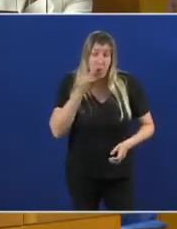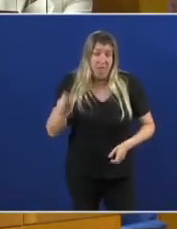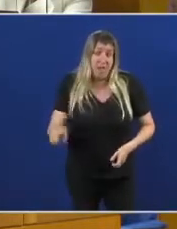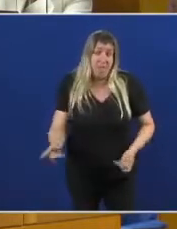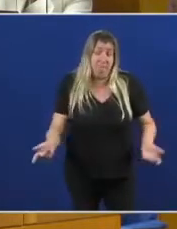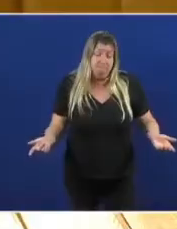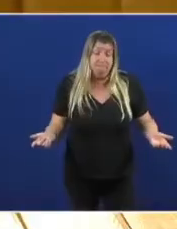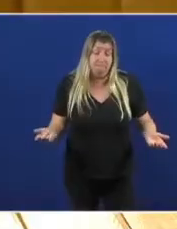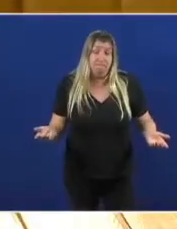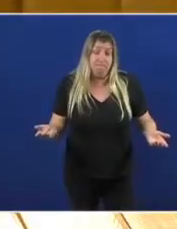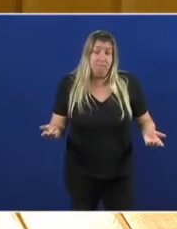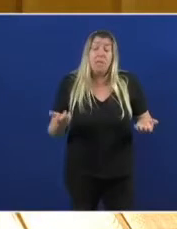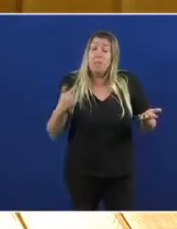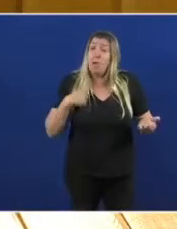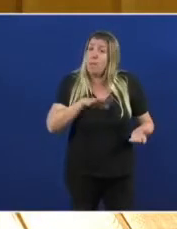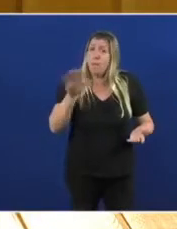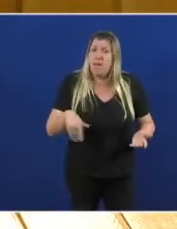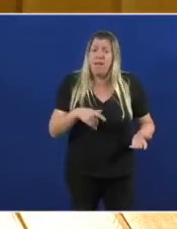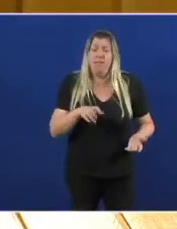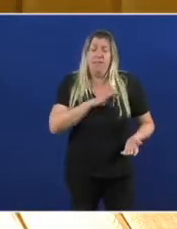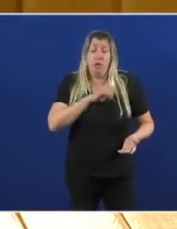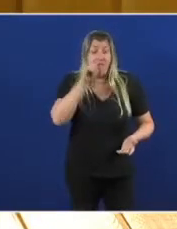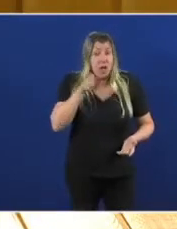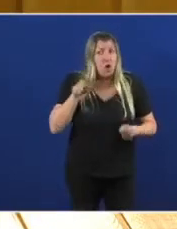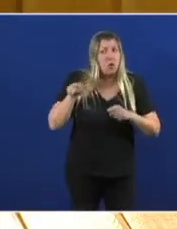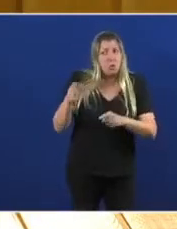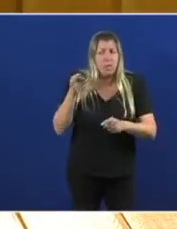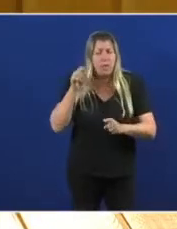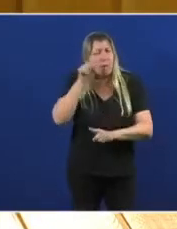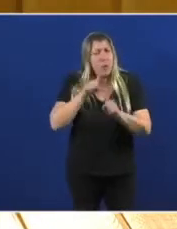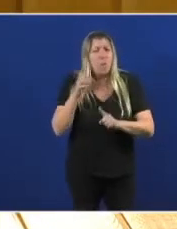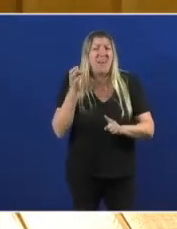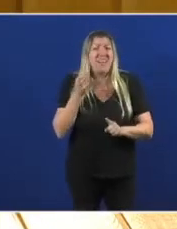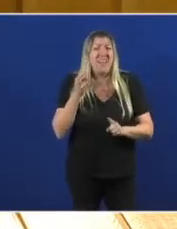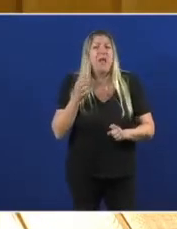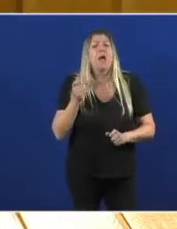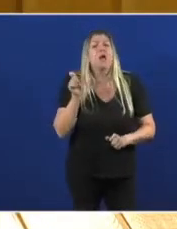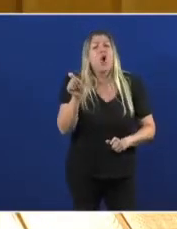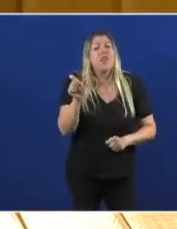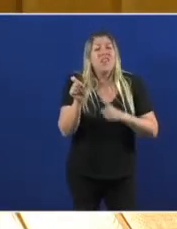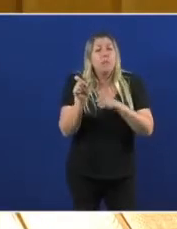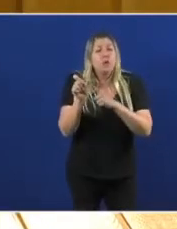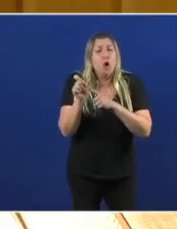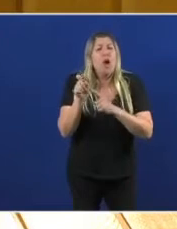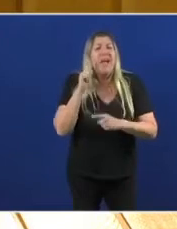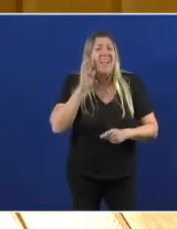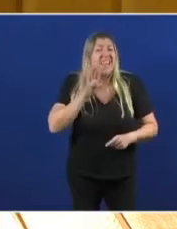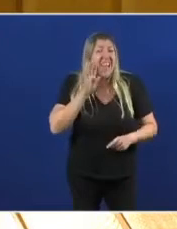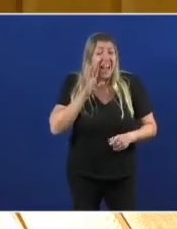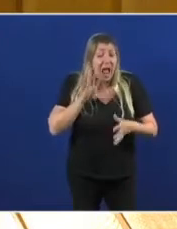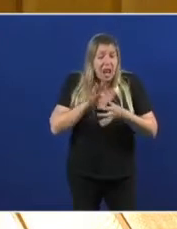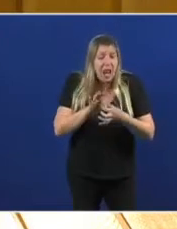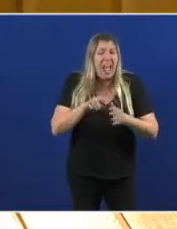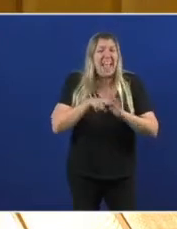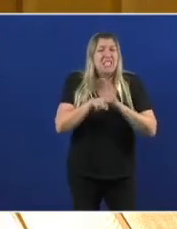Pareceme Señor Feijó Que debería preocuparlle Que o objetivo ilegal Apareza tantas veces O lado da xestión do